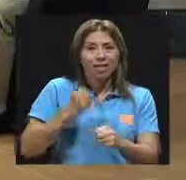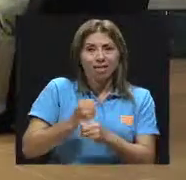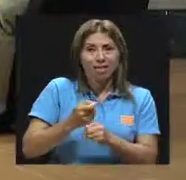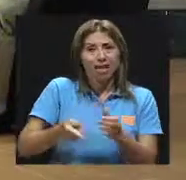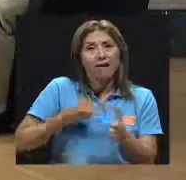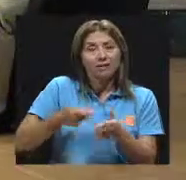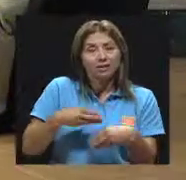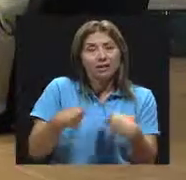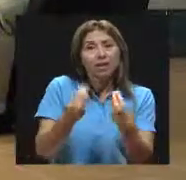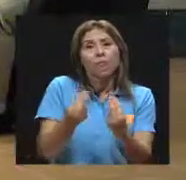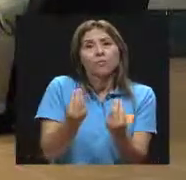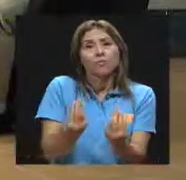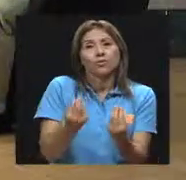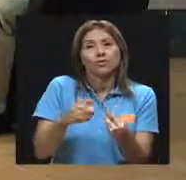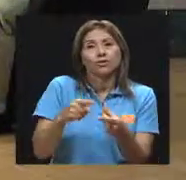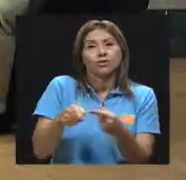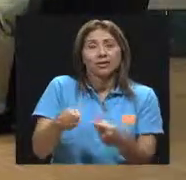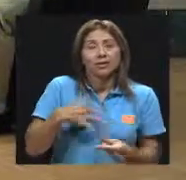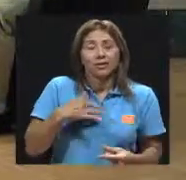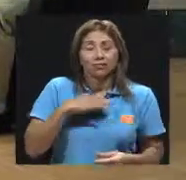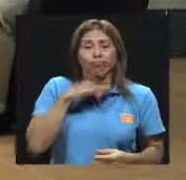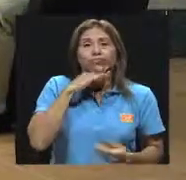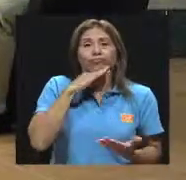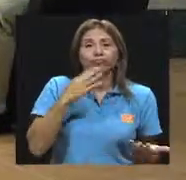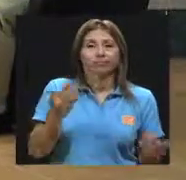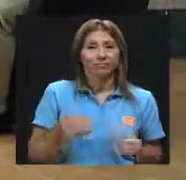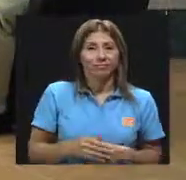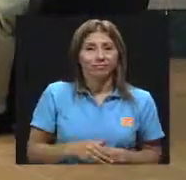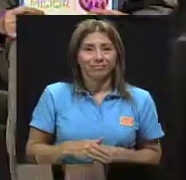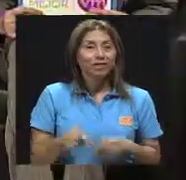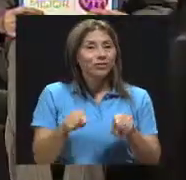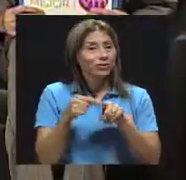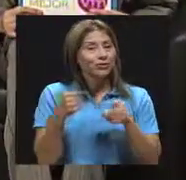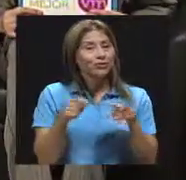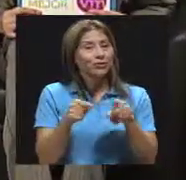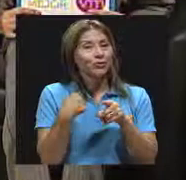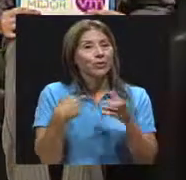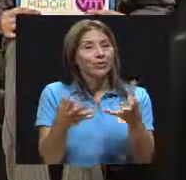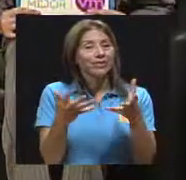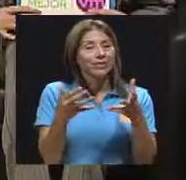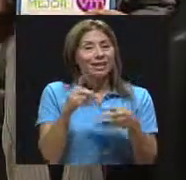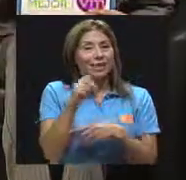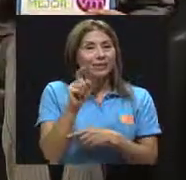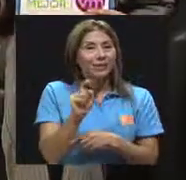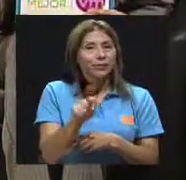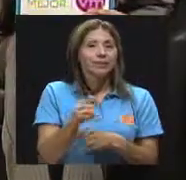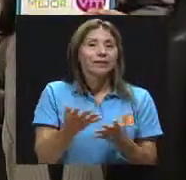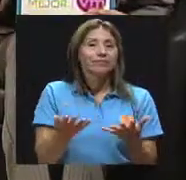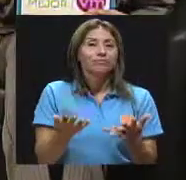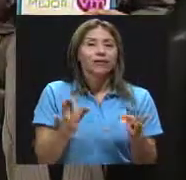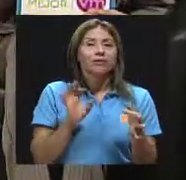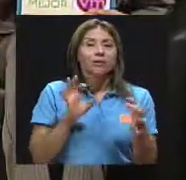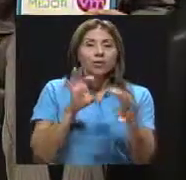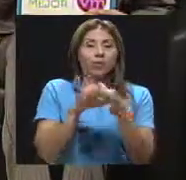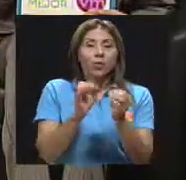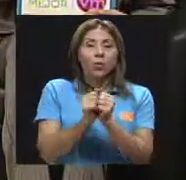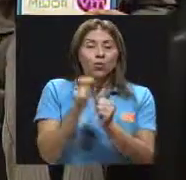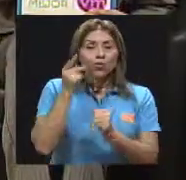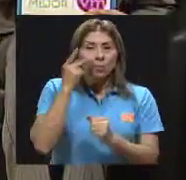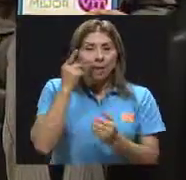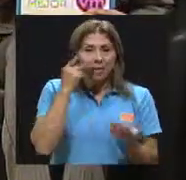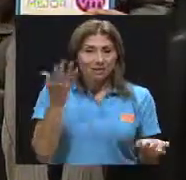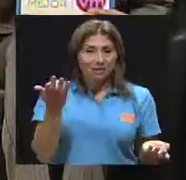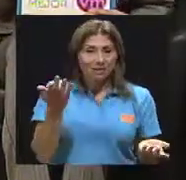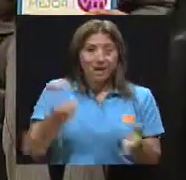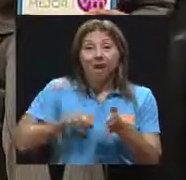Yo también quisiera preguntarle, porque ya casi el tiempo nos está ganando en esta conversación y es también con el padre, porque a veces hay